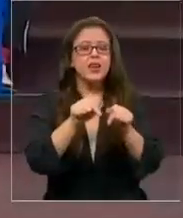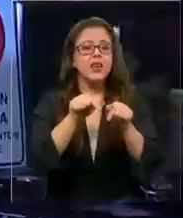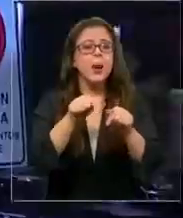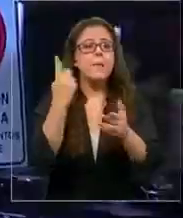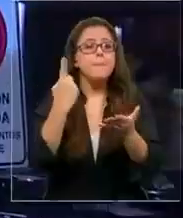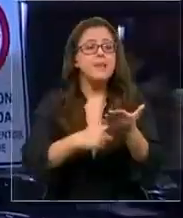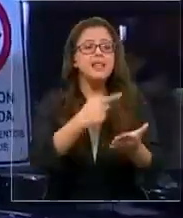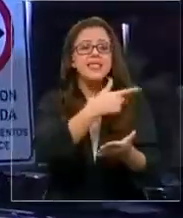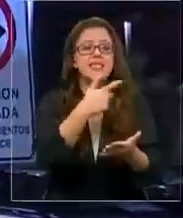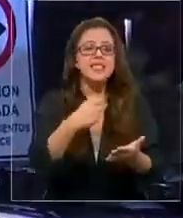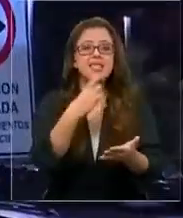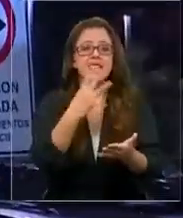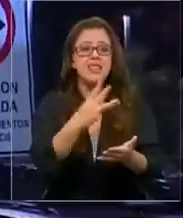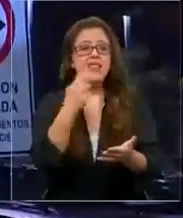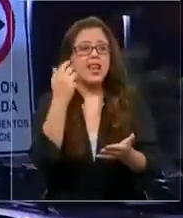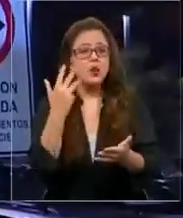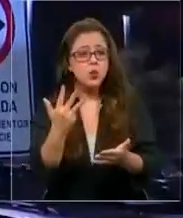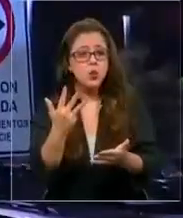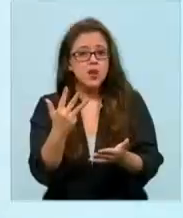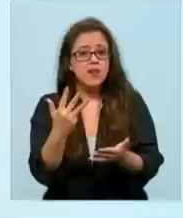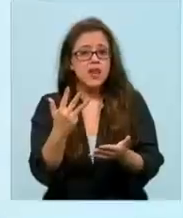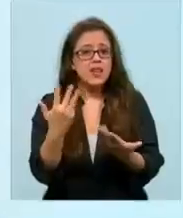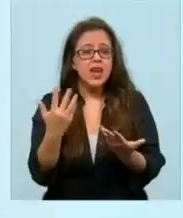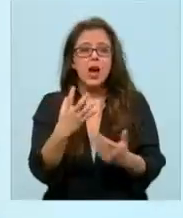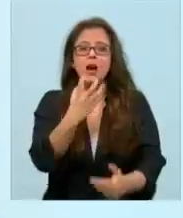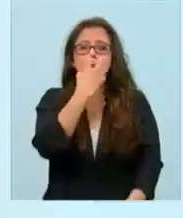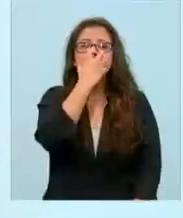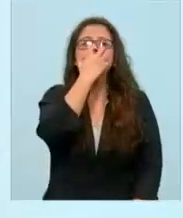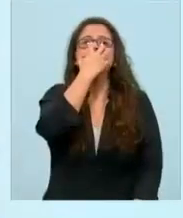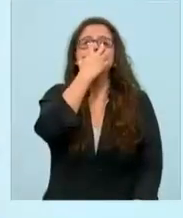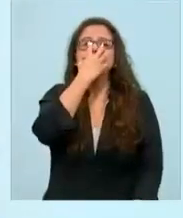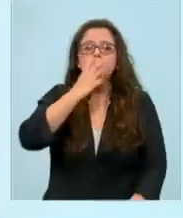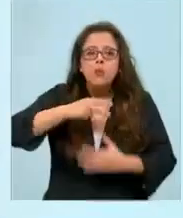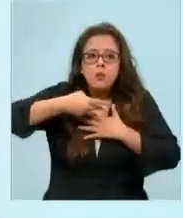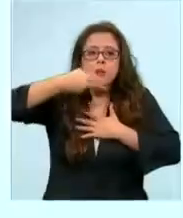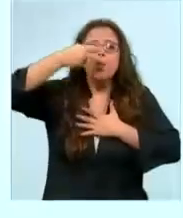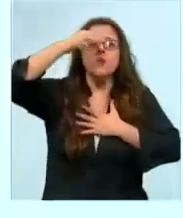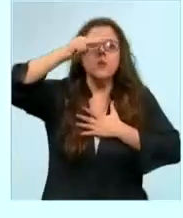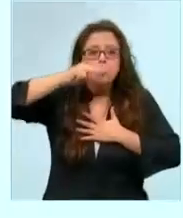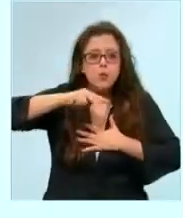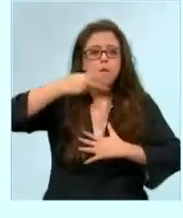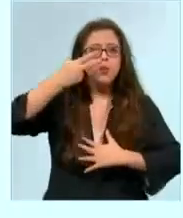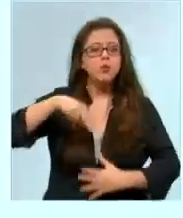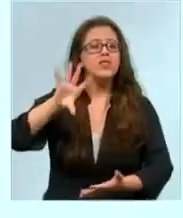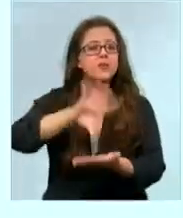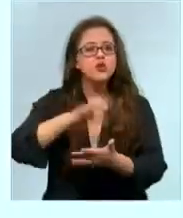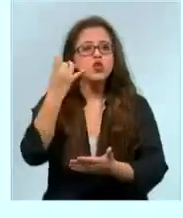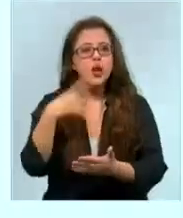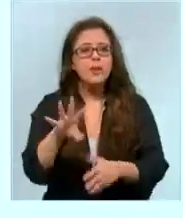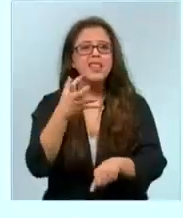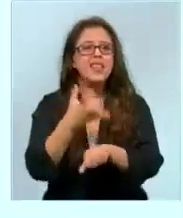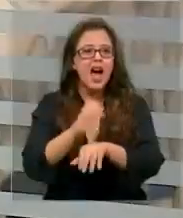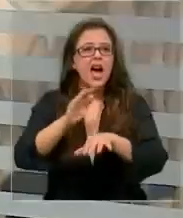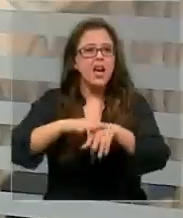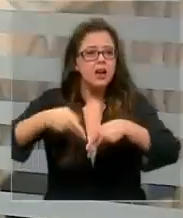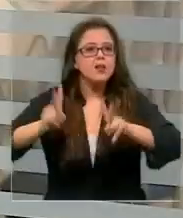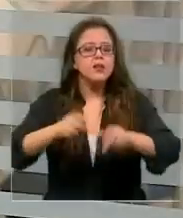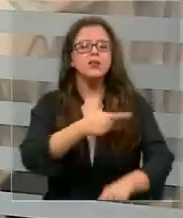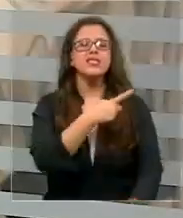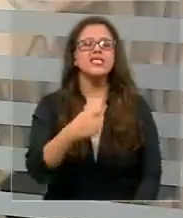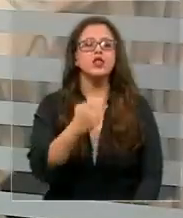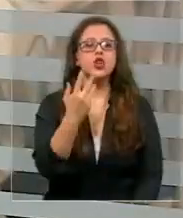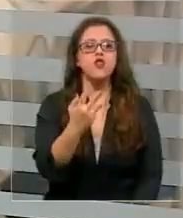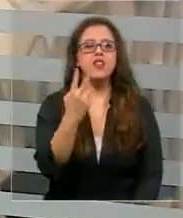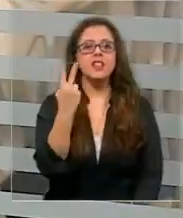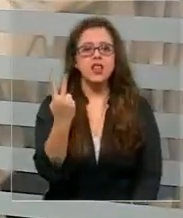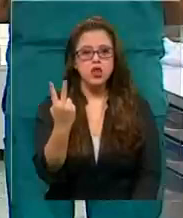mil setecientas treinta y nueve están con apoyo de ventilación mecánica. En el país solo quedan disponibles ciento noventa